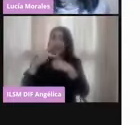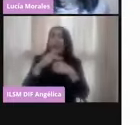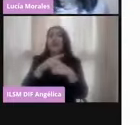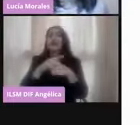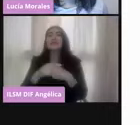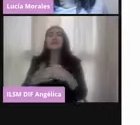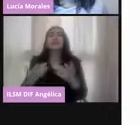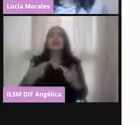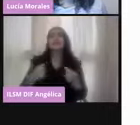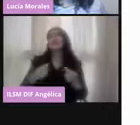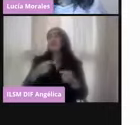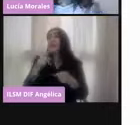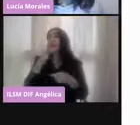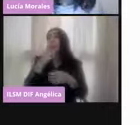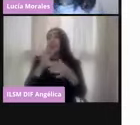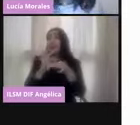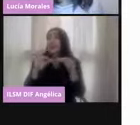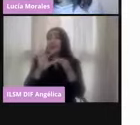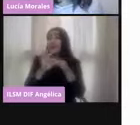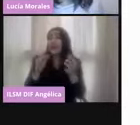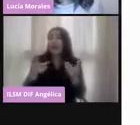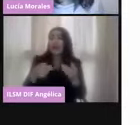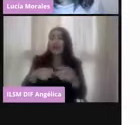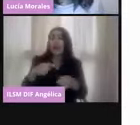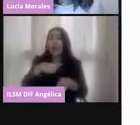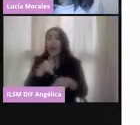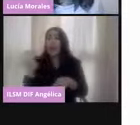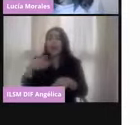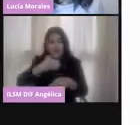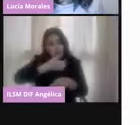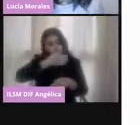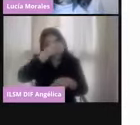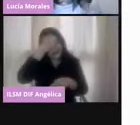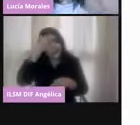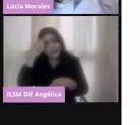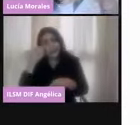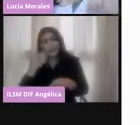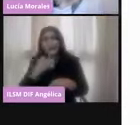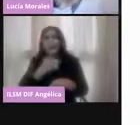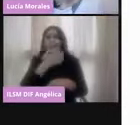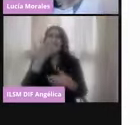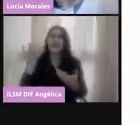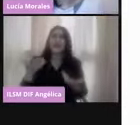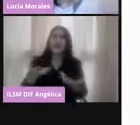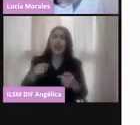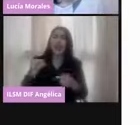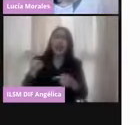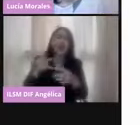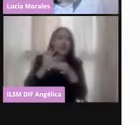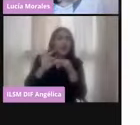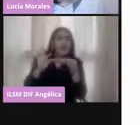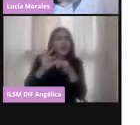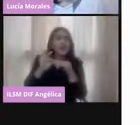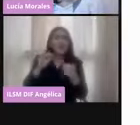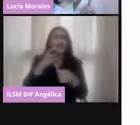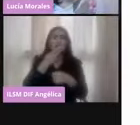que hacen un análisis donde nos explican el por qué